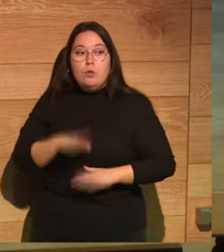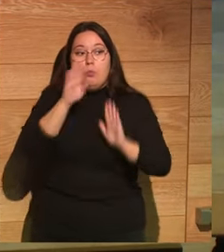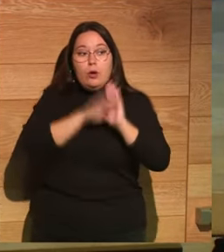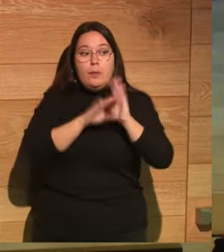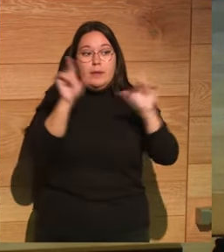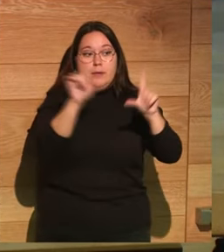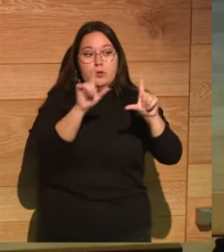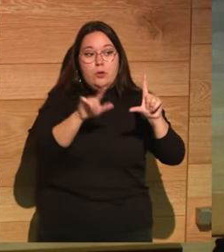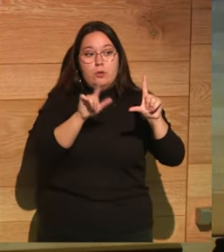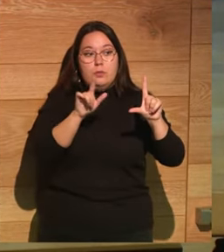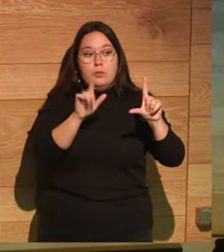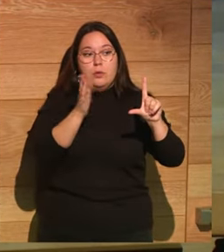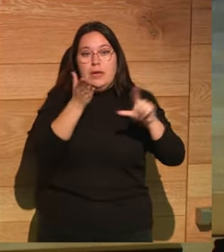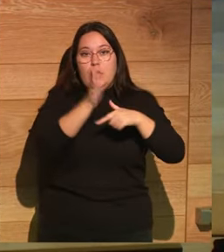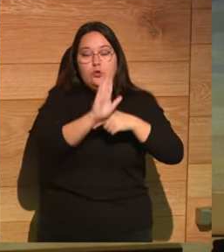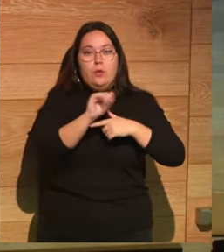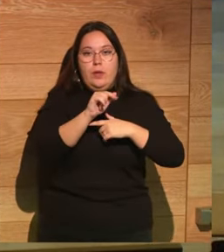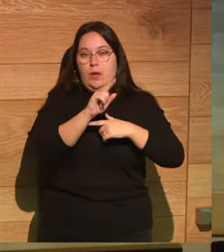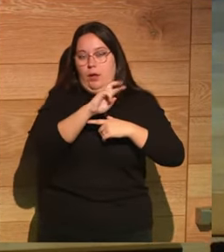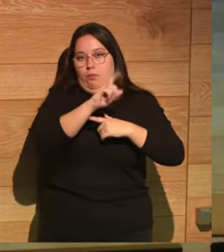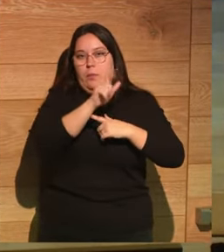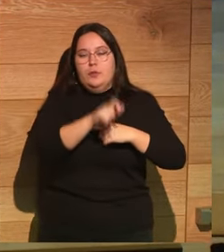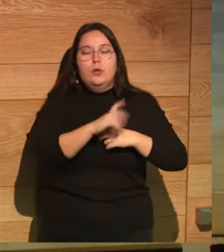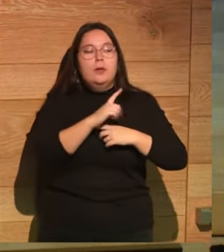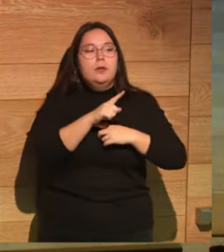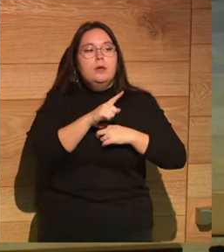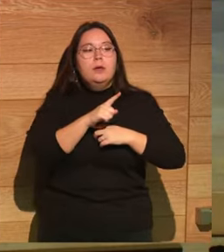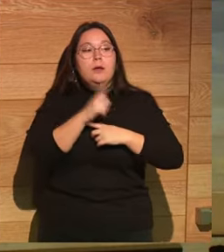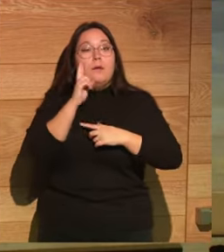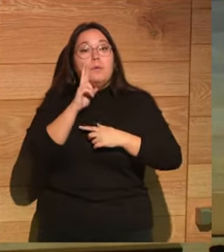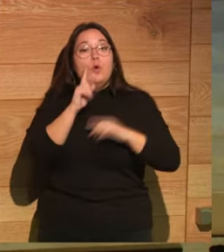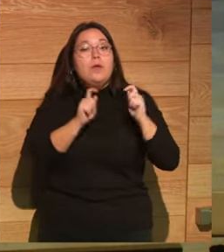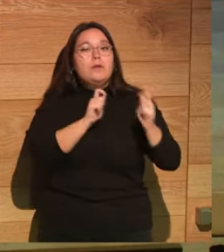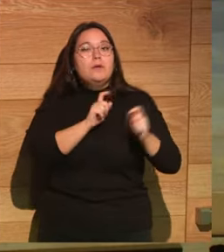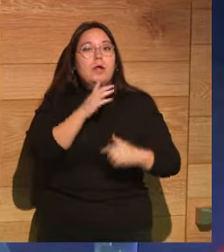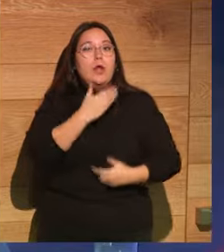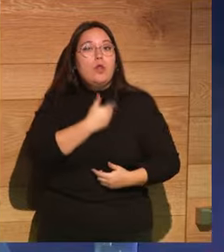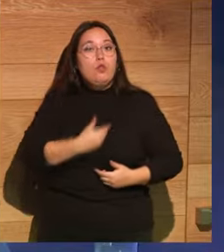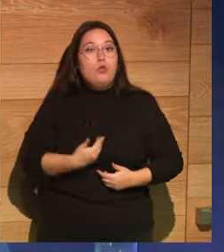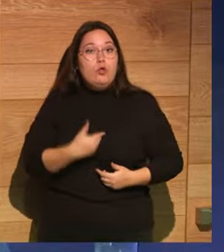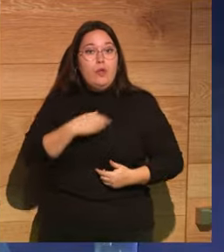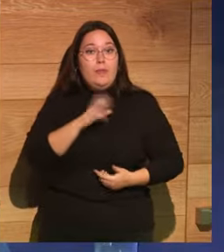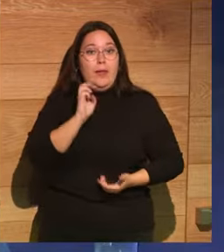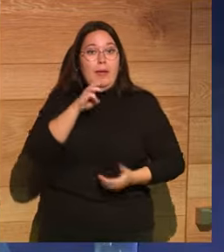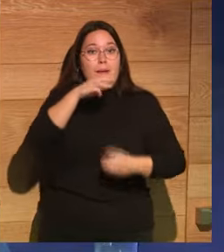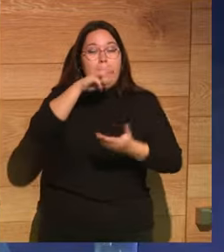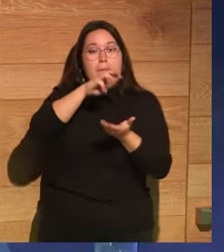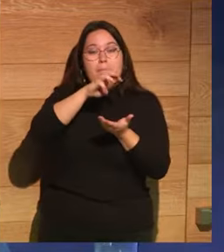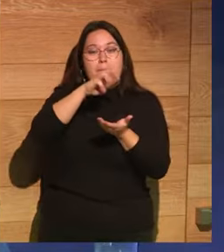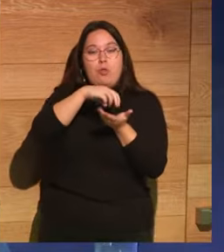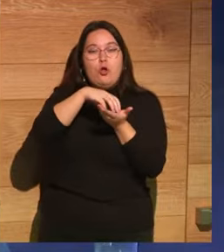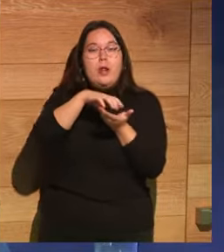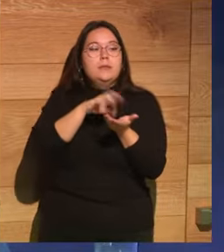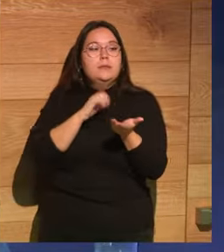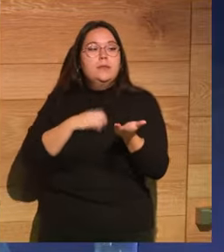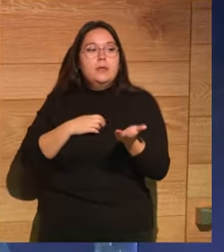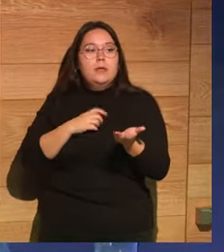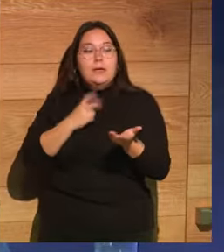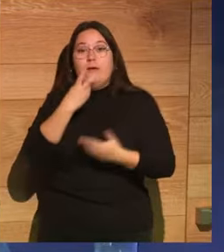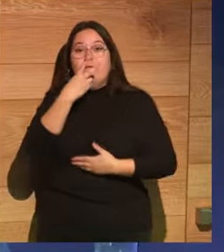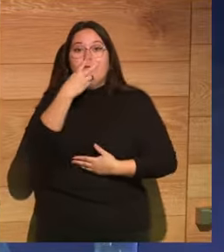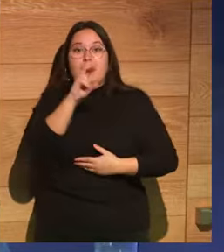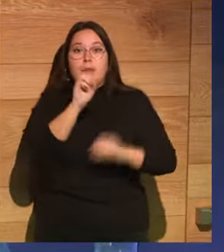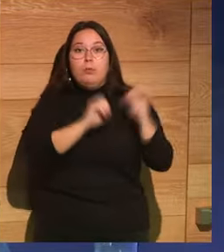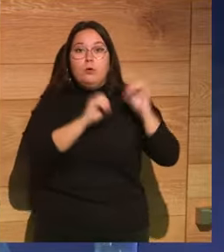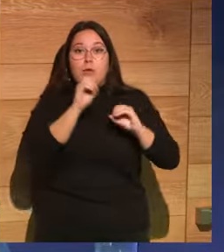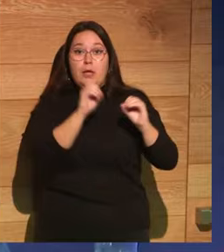televisión en el show de Phil Donahue había visto una entrevista en la que el dueño de McDonald's decía que él cedía el 20